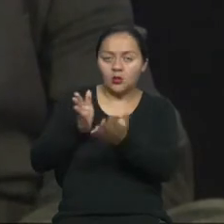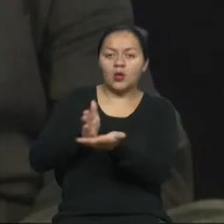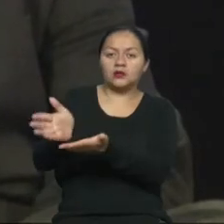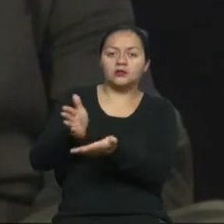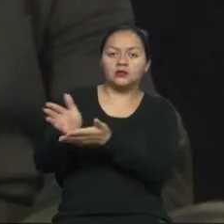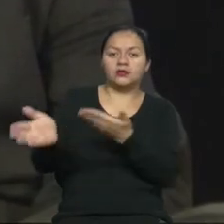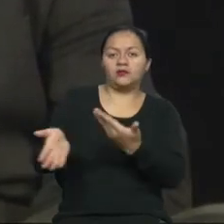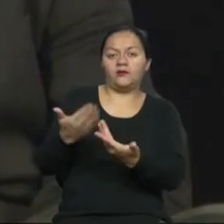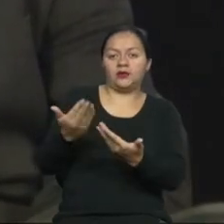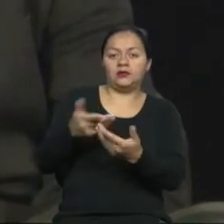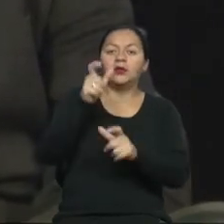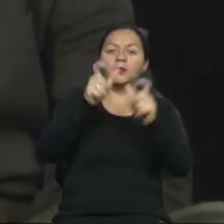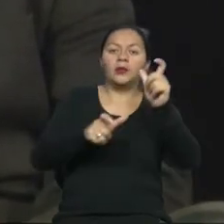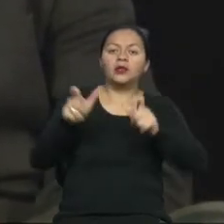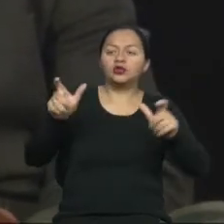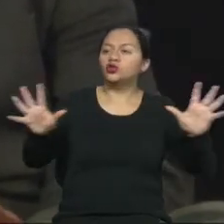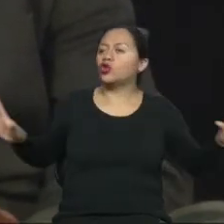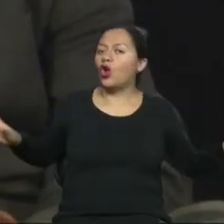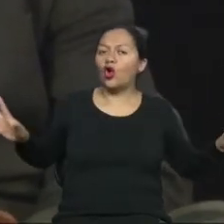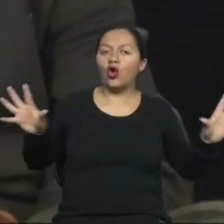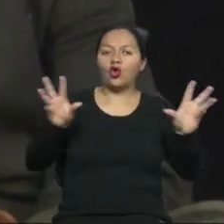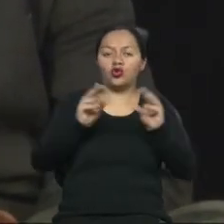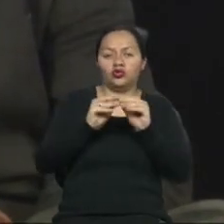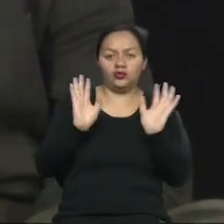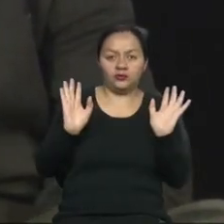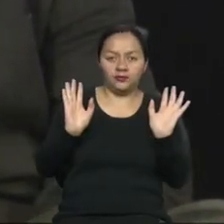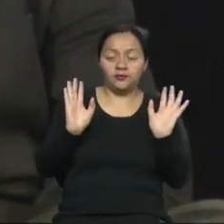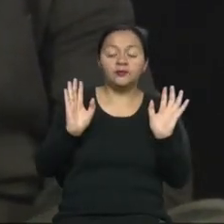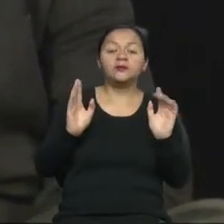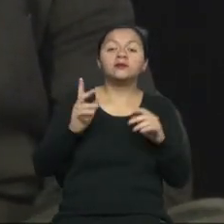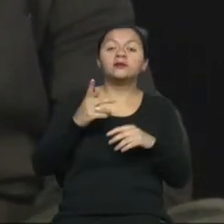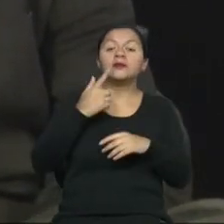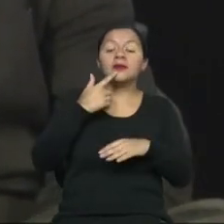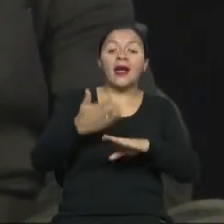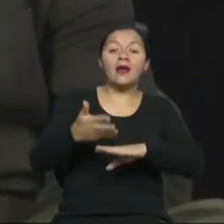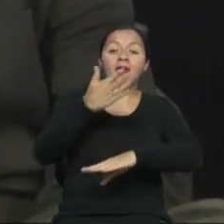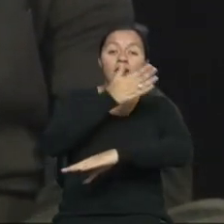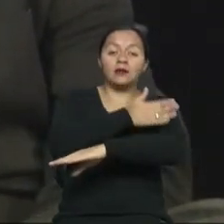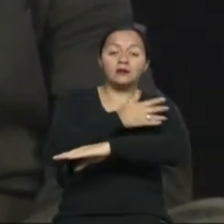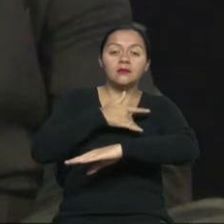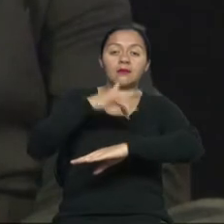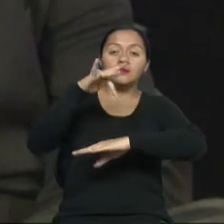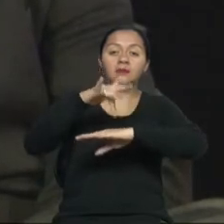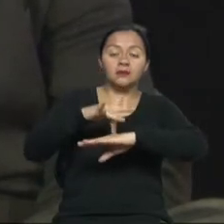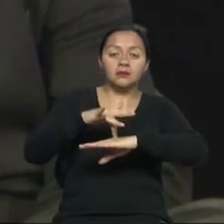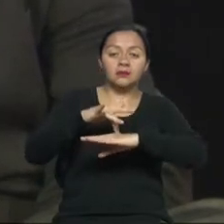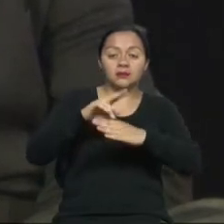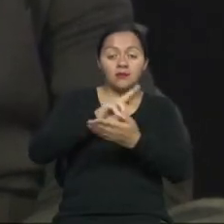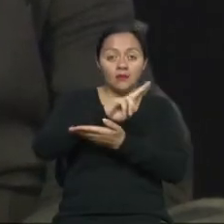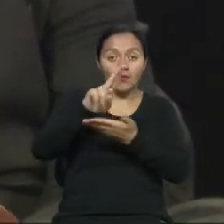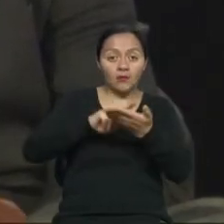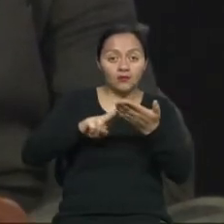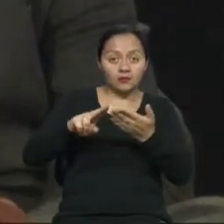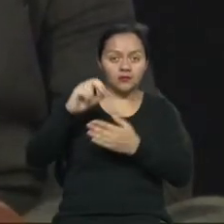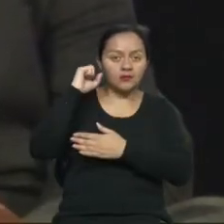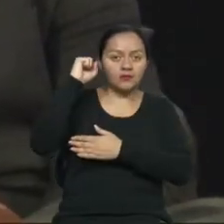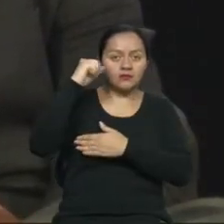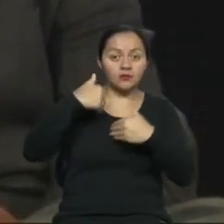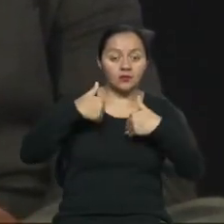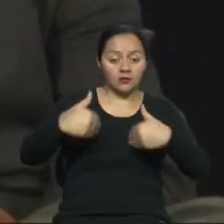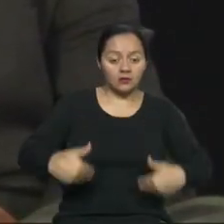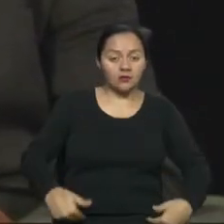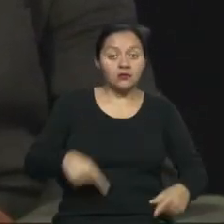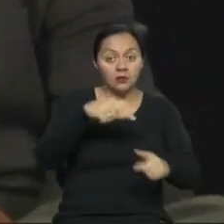por todas las personas. Esto fue principalmente citado en la Convención de Derechos Humanos y fue el